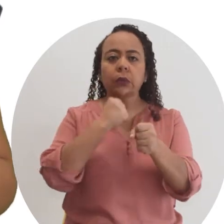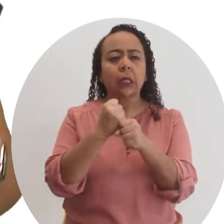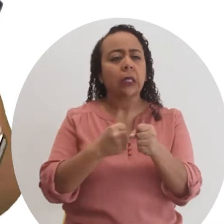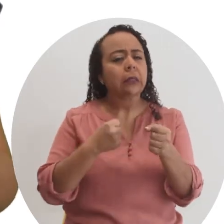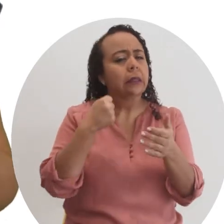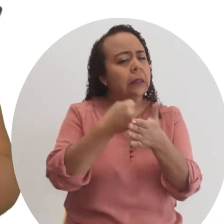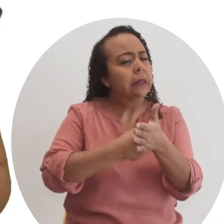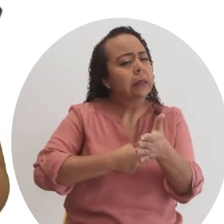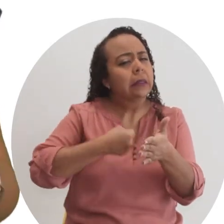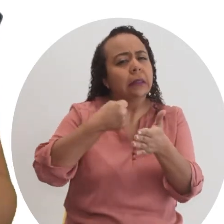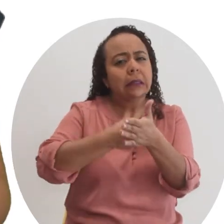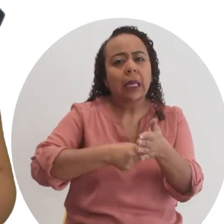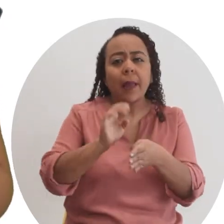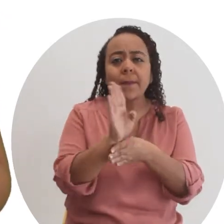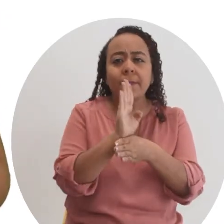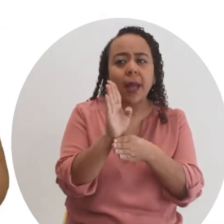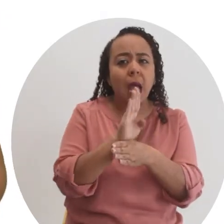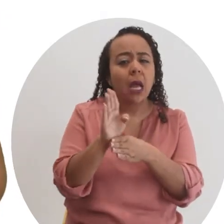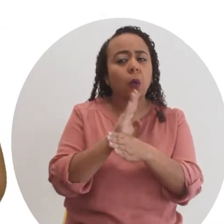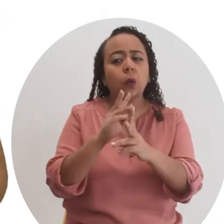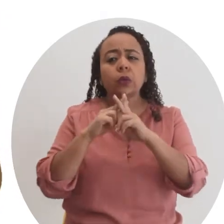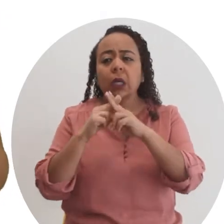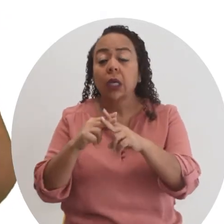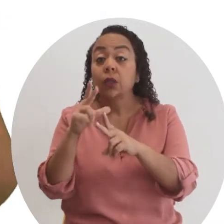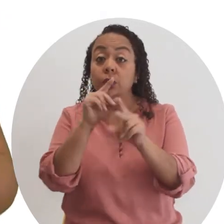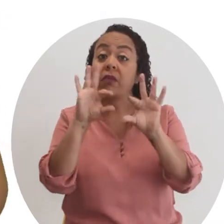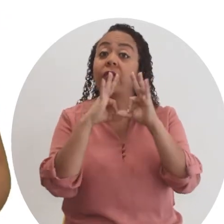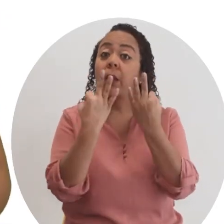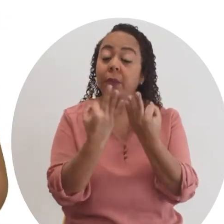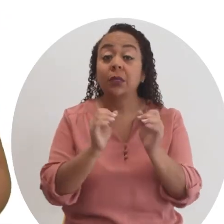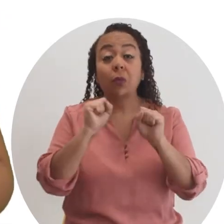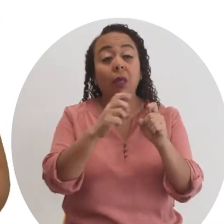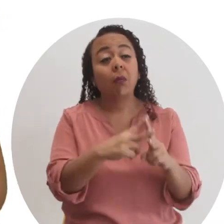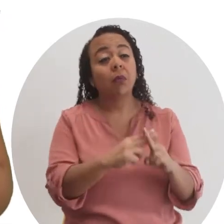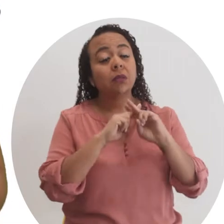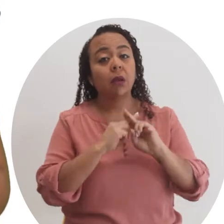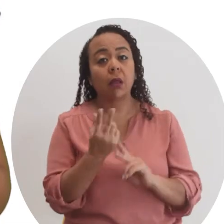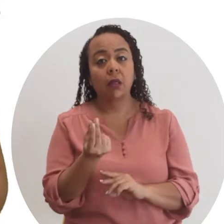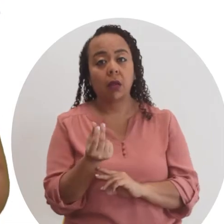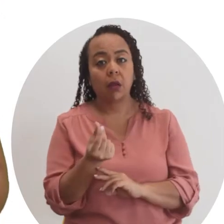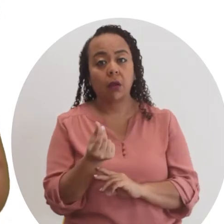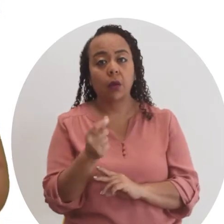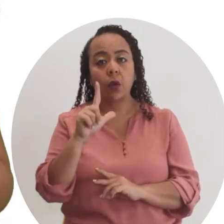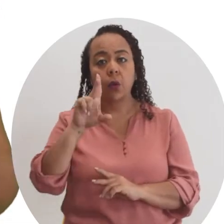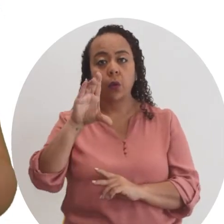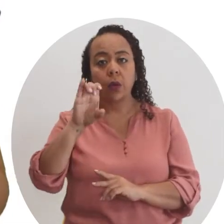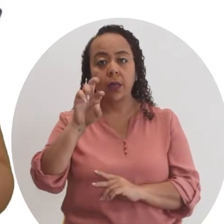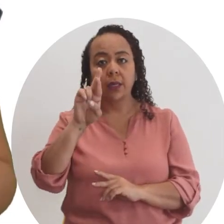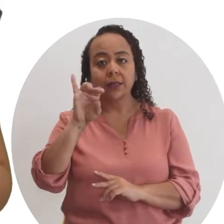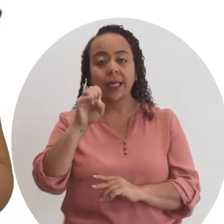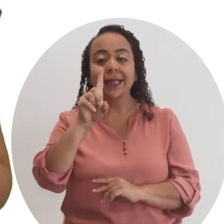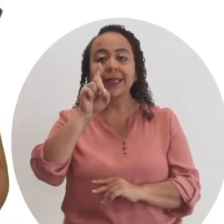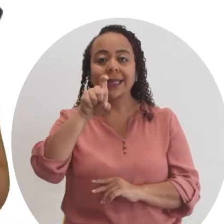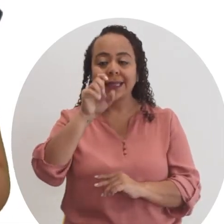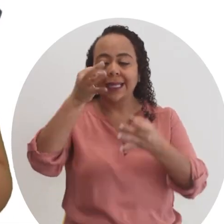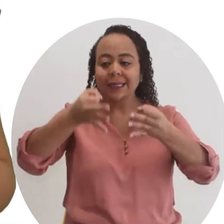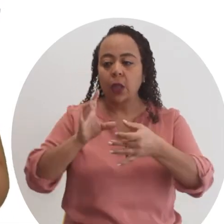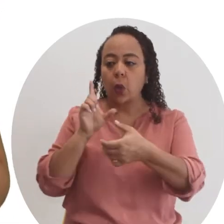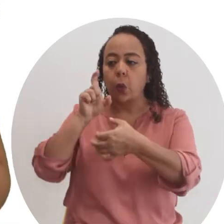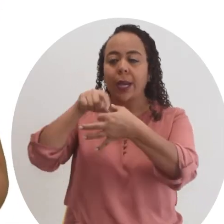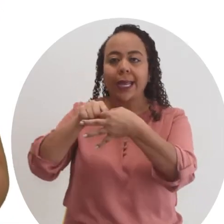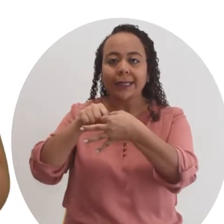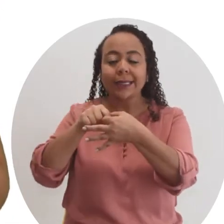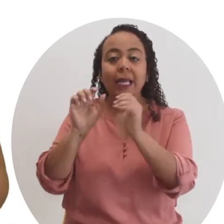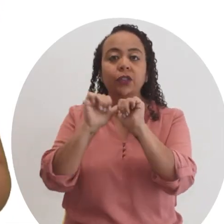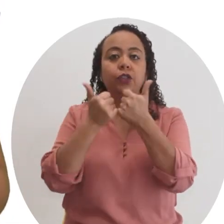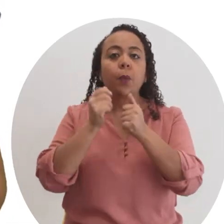años de batallar con bancos, cooperativas de crédito y hasta con familiares que podrían prestarle dinero, Lucrecia decidió unirse a